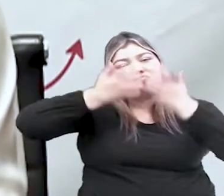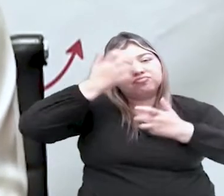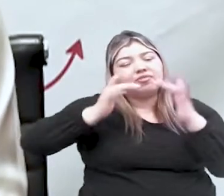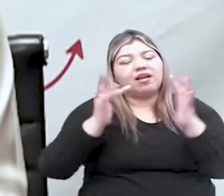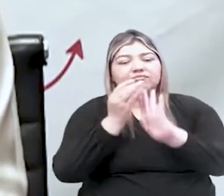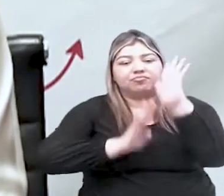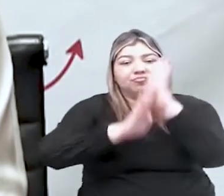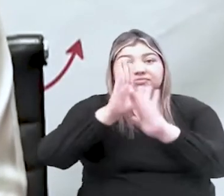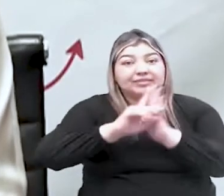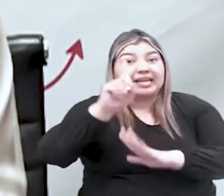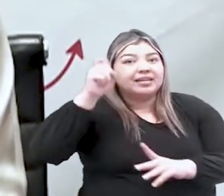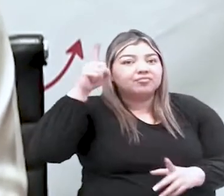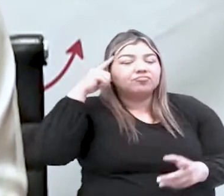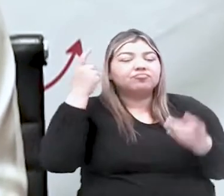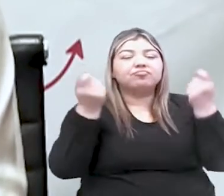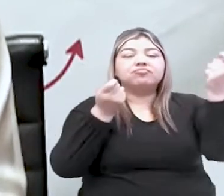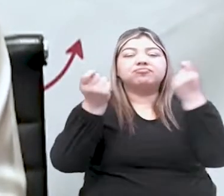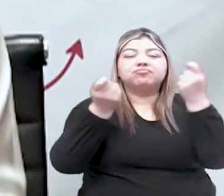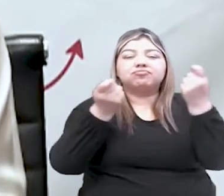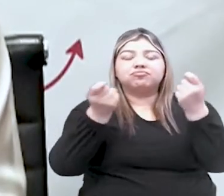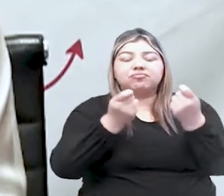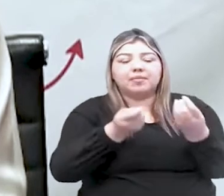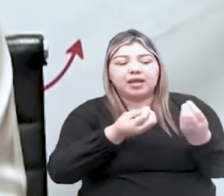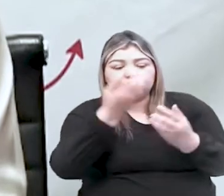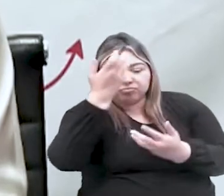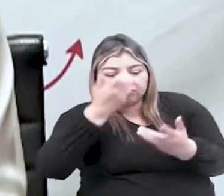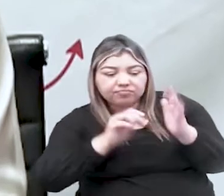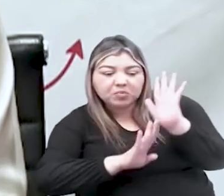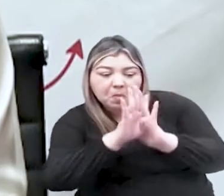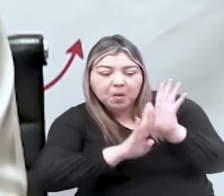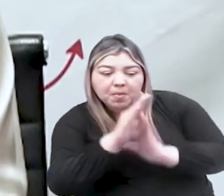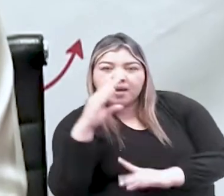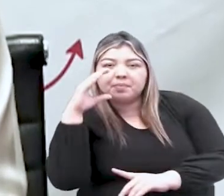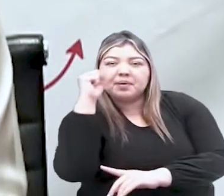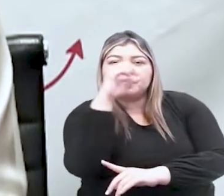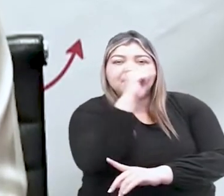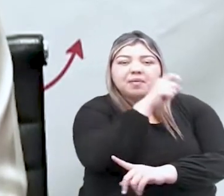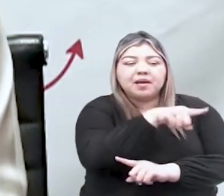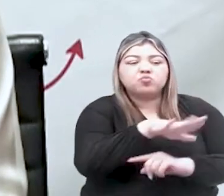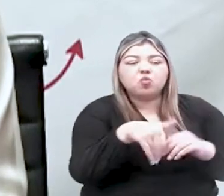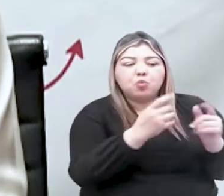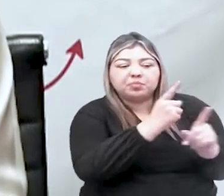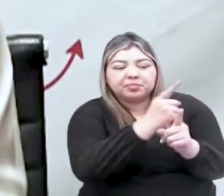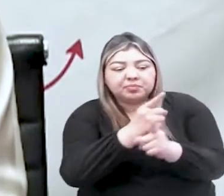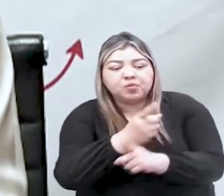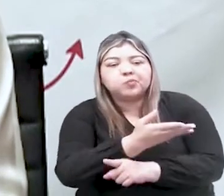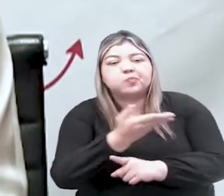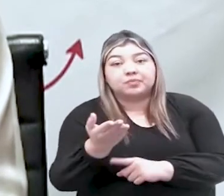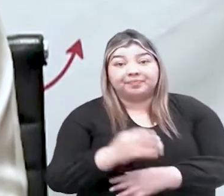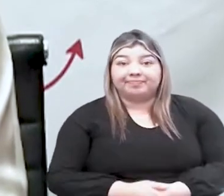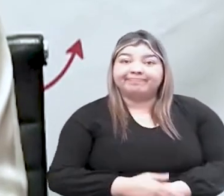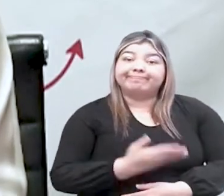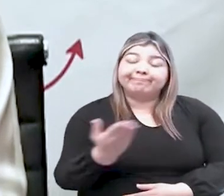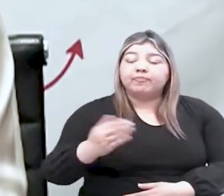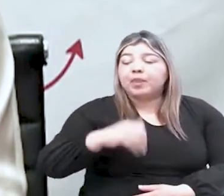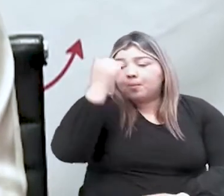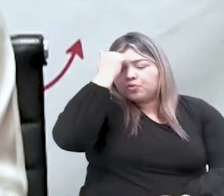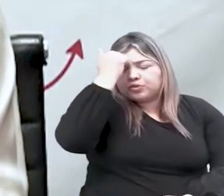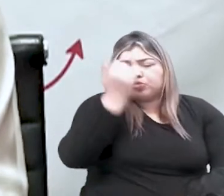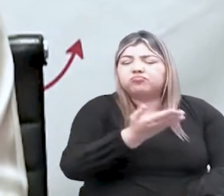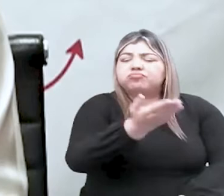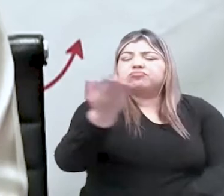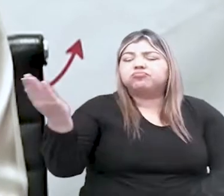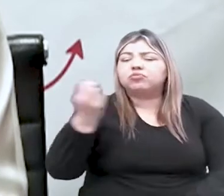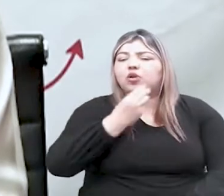complementan y que nos permiten entender cuáles son esas realidades. El compromiso de los docentes es lo que nos ha traído acá, poder estar donde